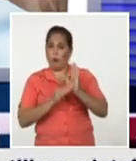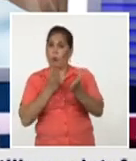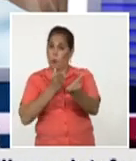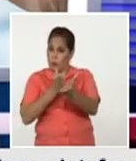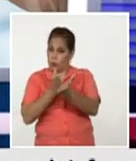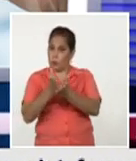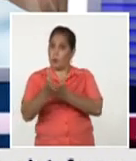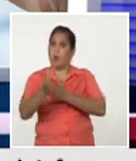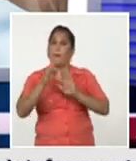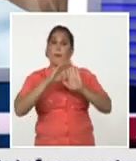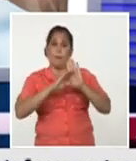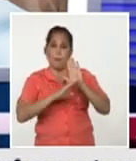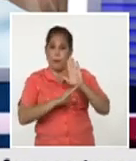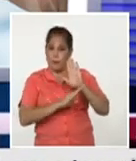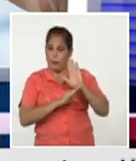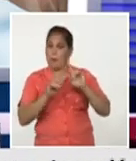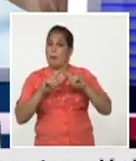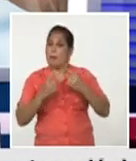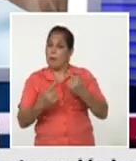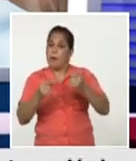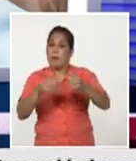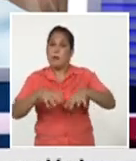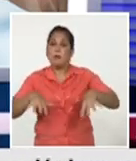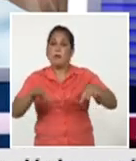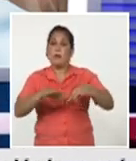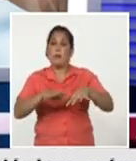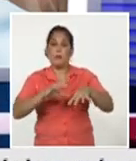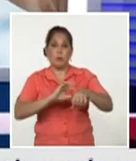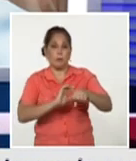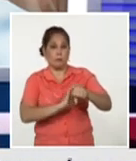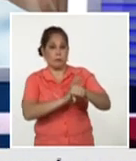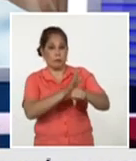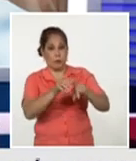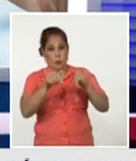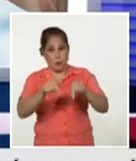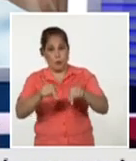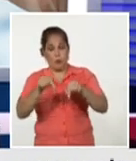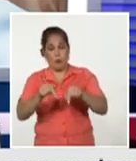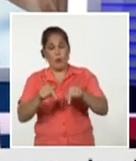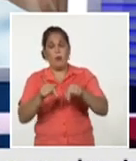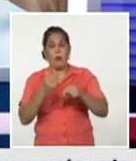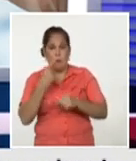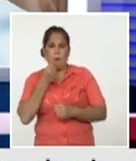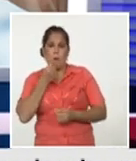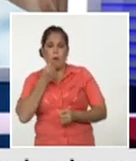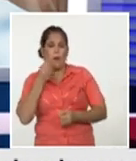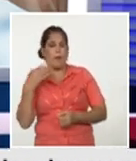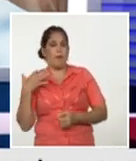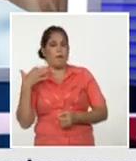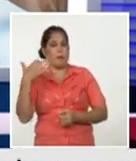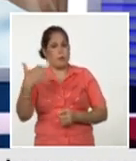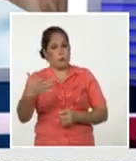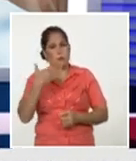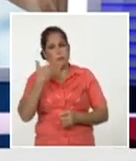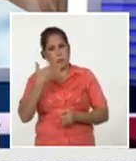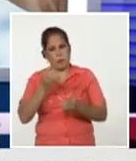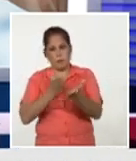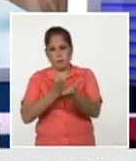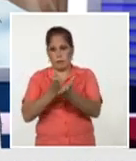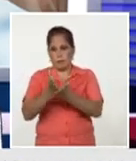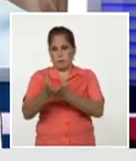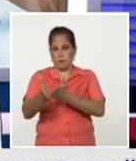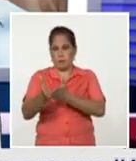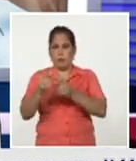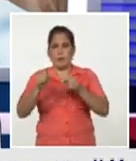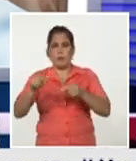siempre pero en medio de la situación epidemiológica que tenemos hoy es una luz de esperanza para poder avanzar en reducir el número